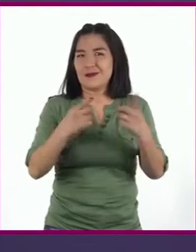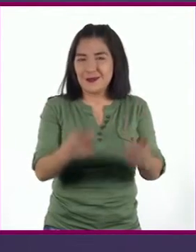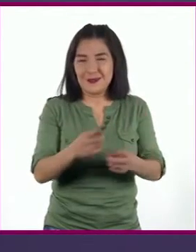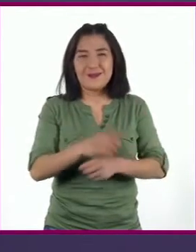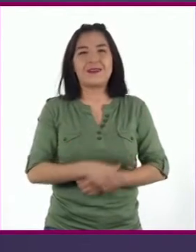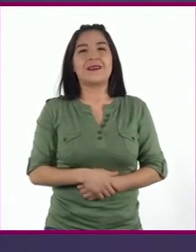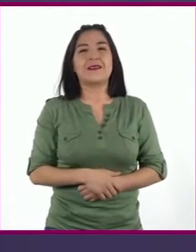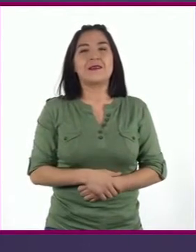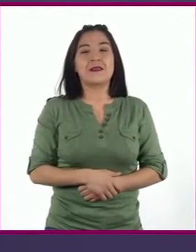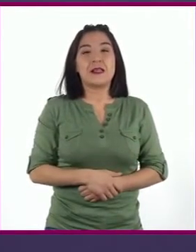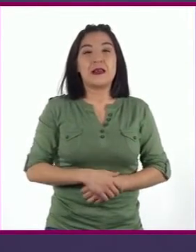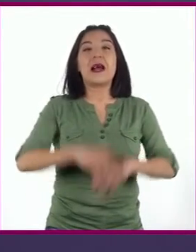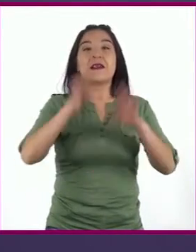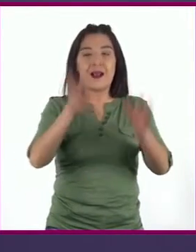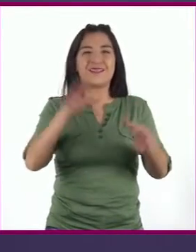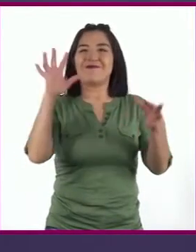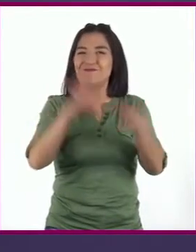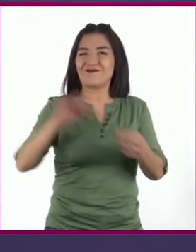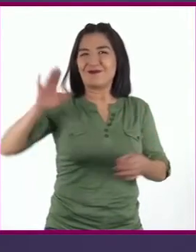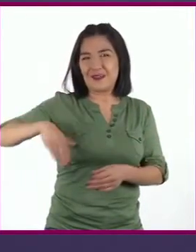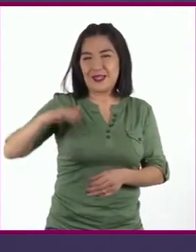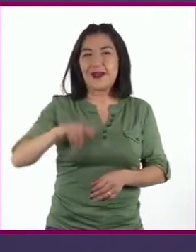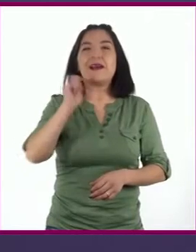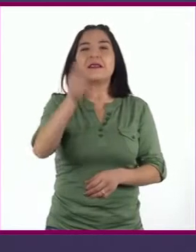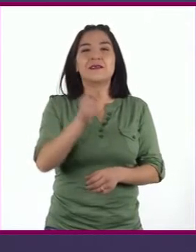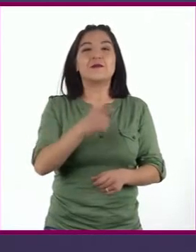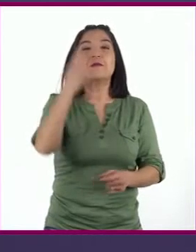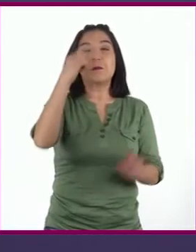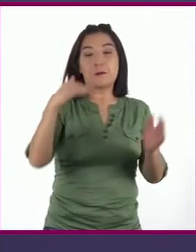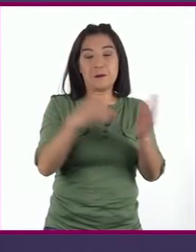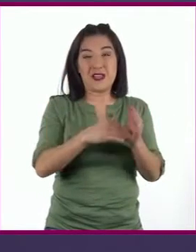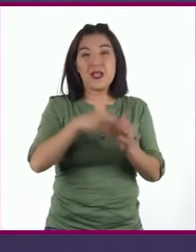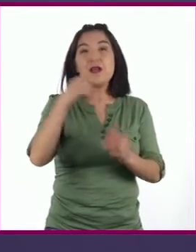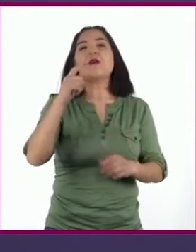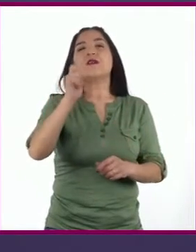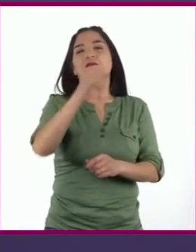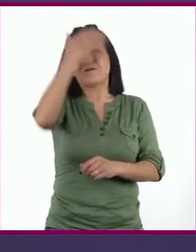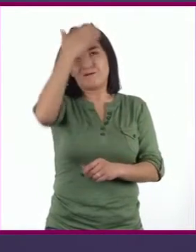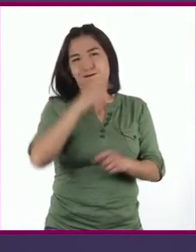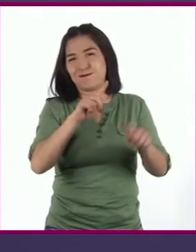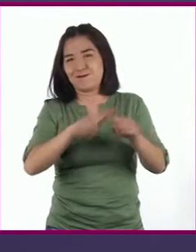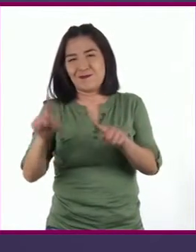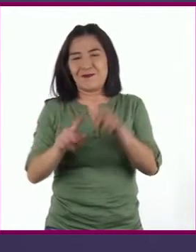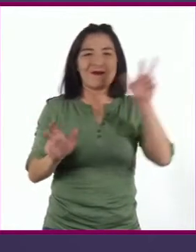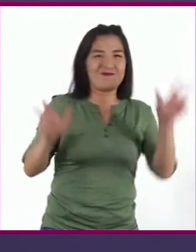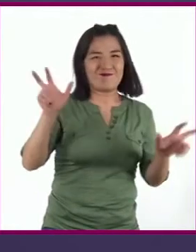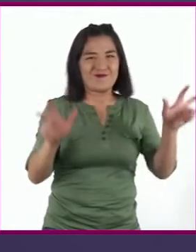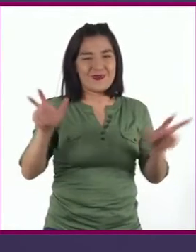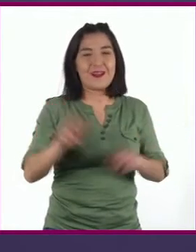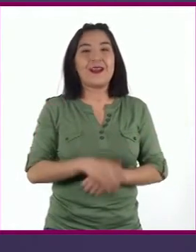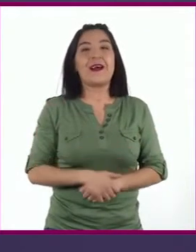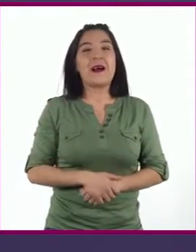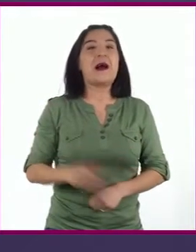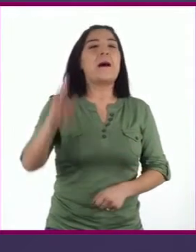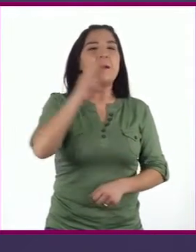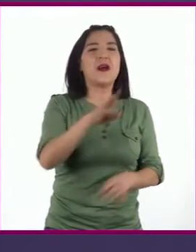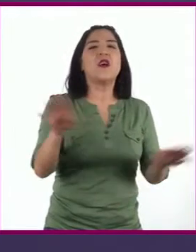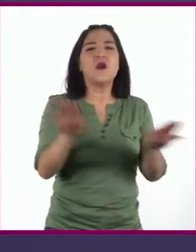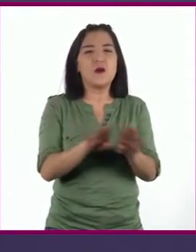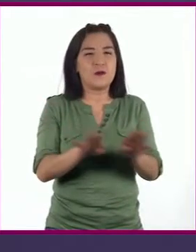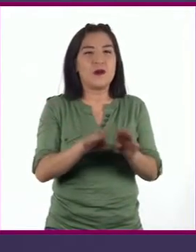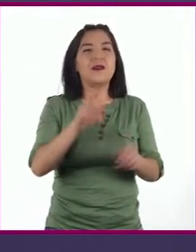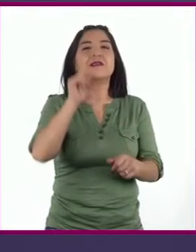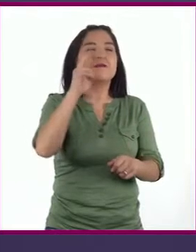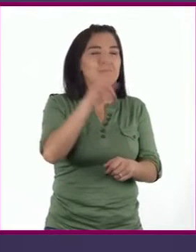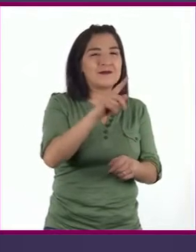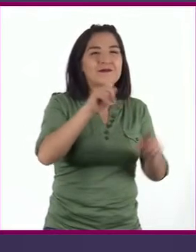Y como hemos dicho, veremos las mil y un caras de un escarabajo. Vamos a analizar cuatro